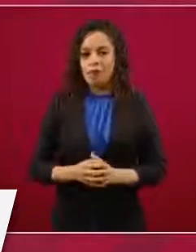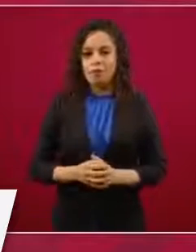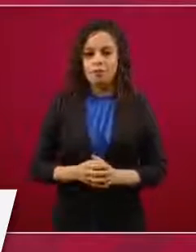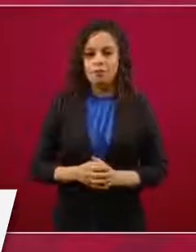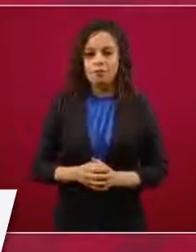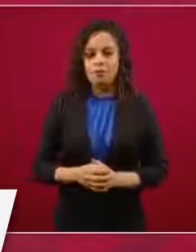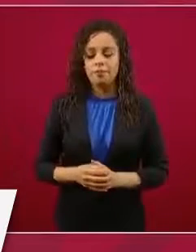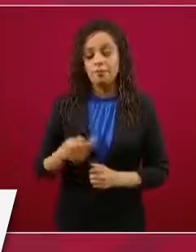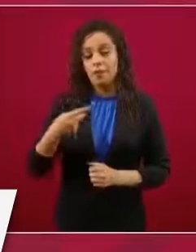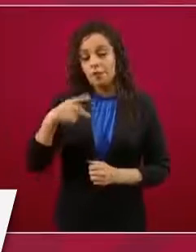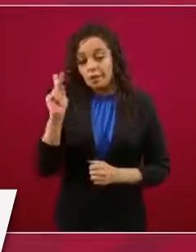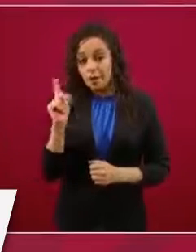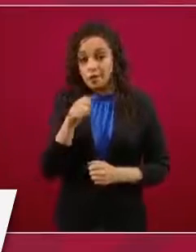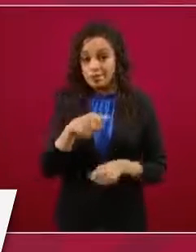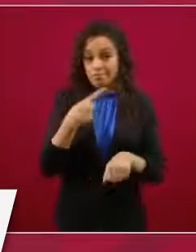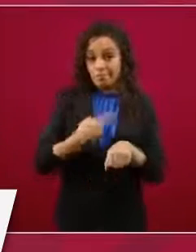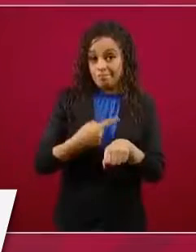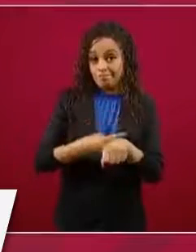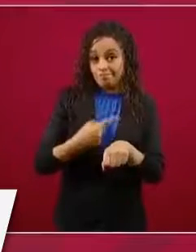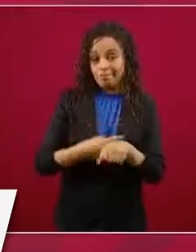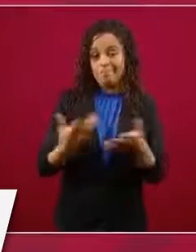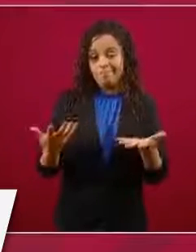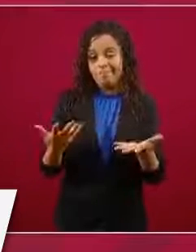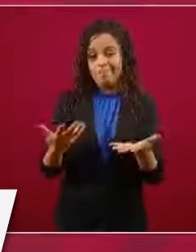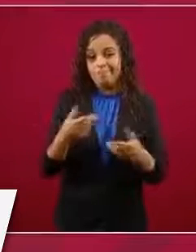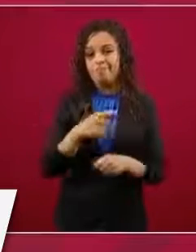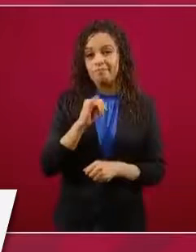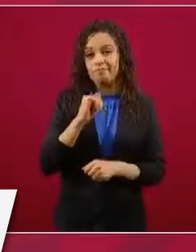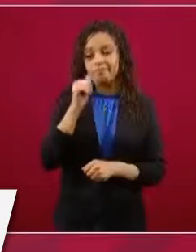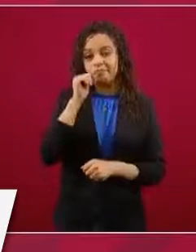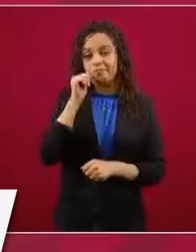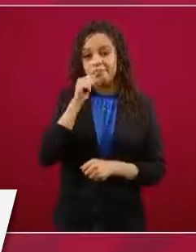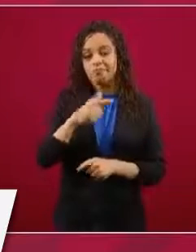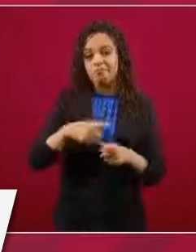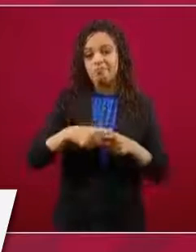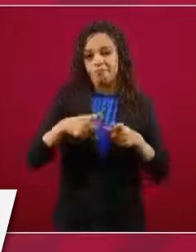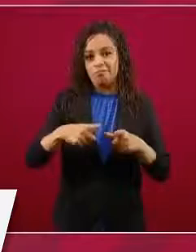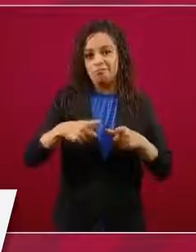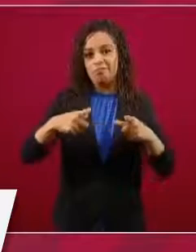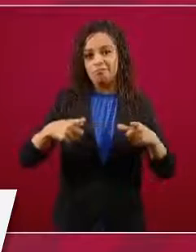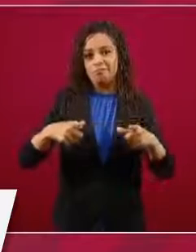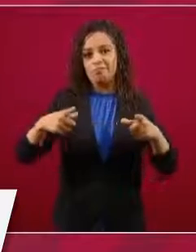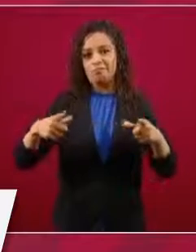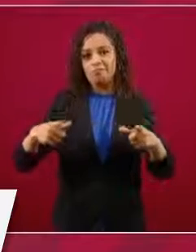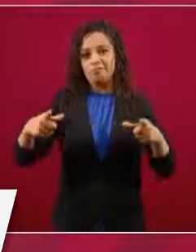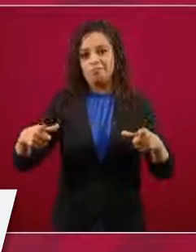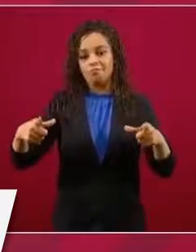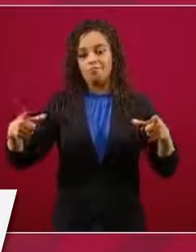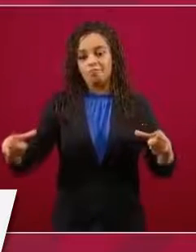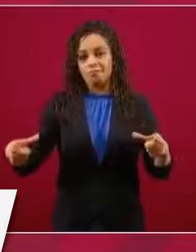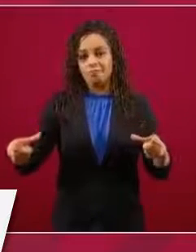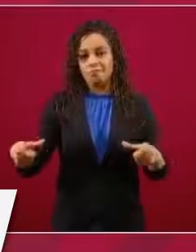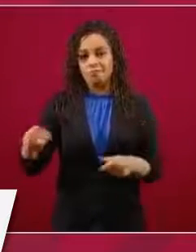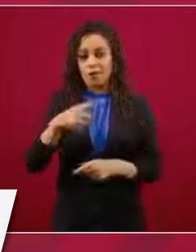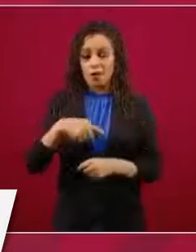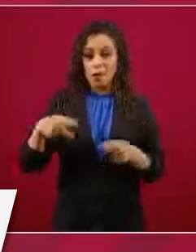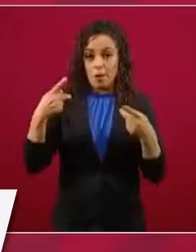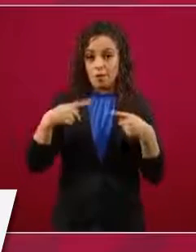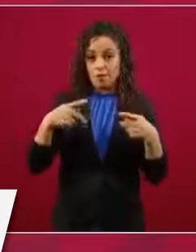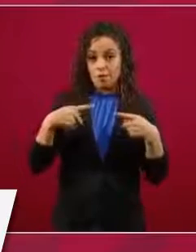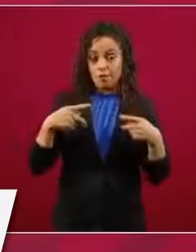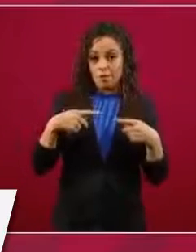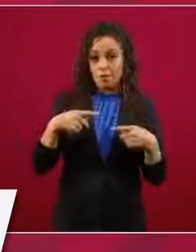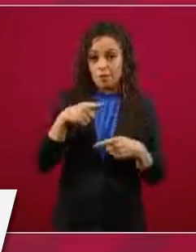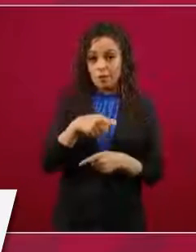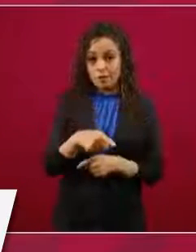enfermedad avanza y los esfuerzos que se hacen empiezan a tener que concentrarse en la otra parte,